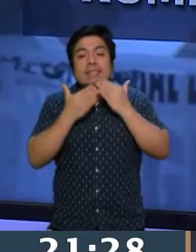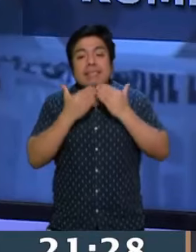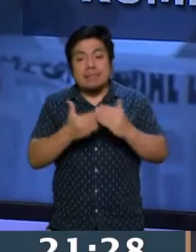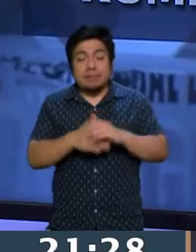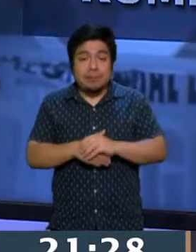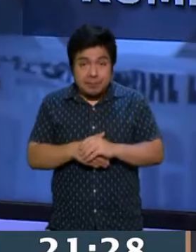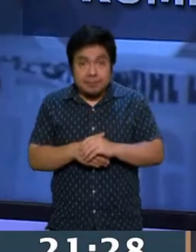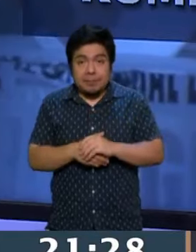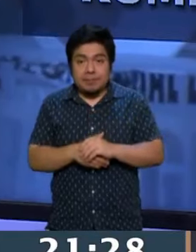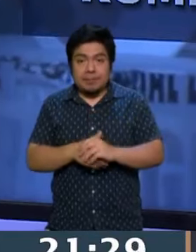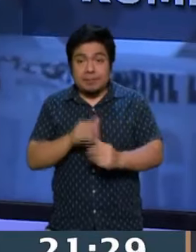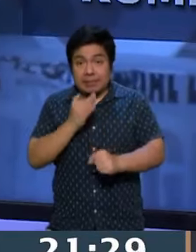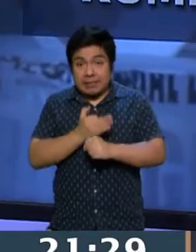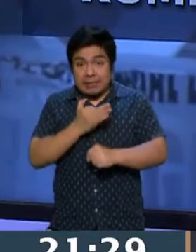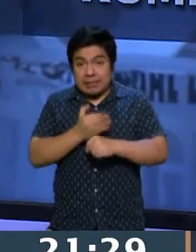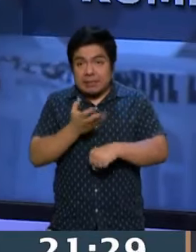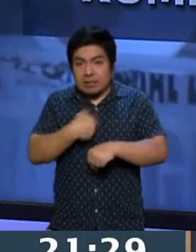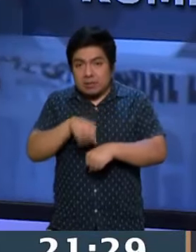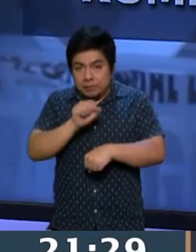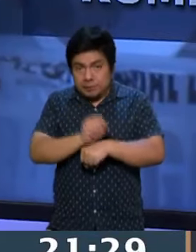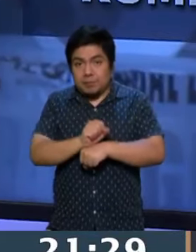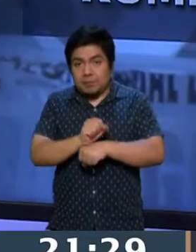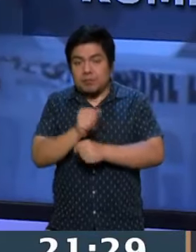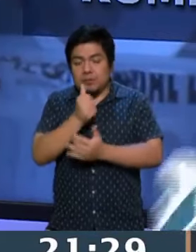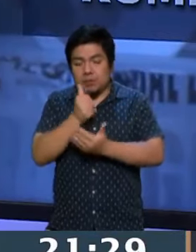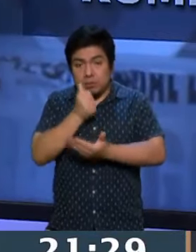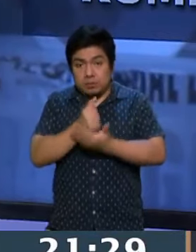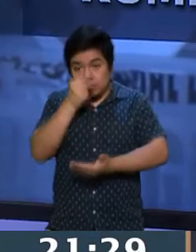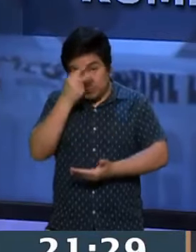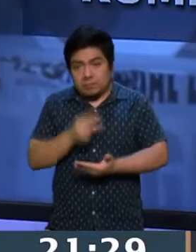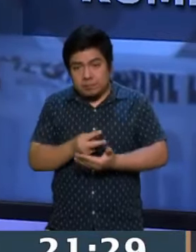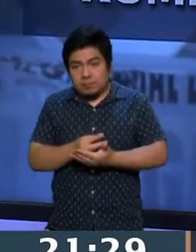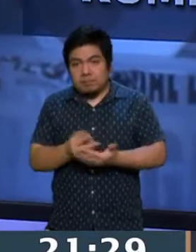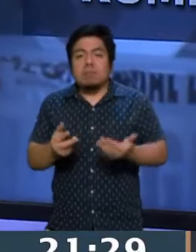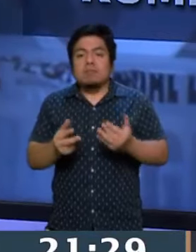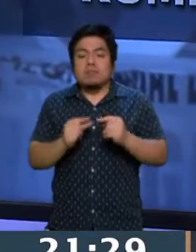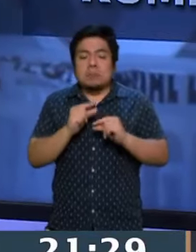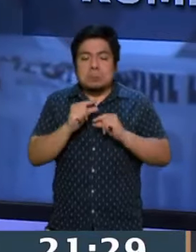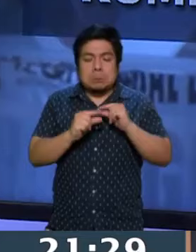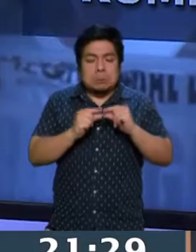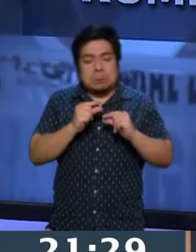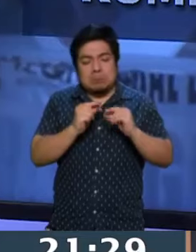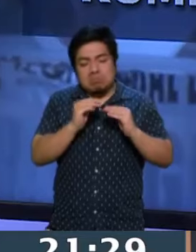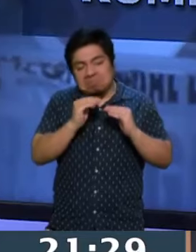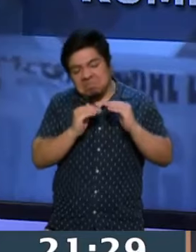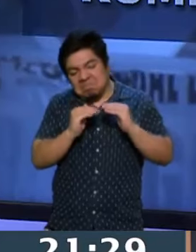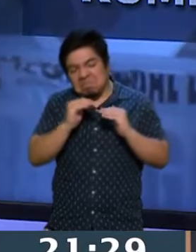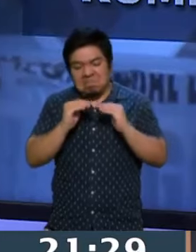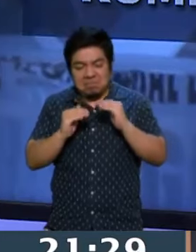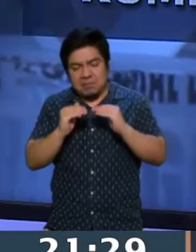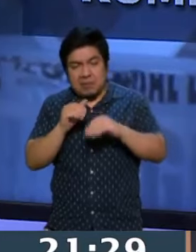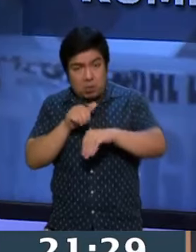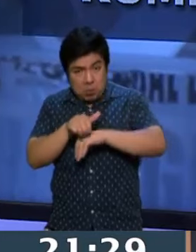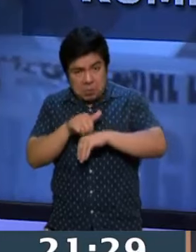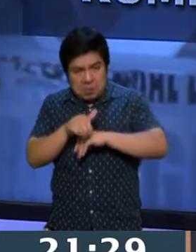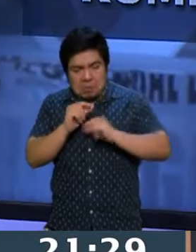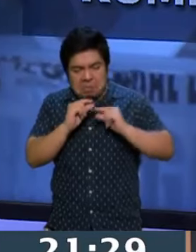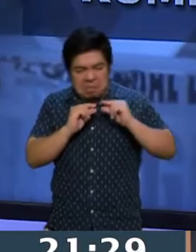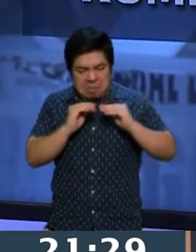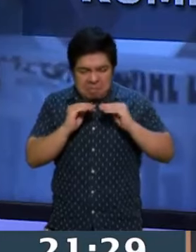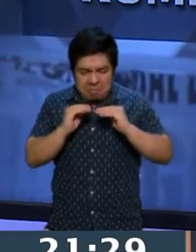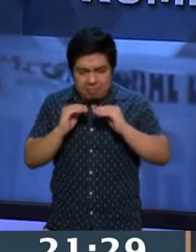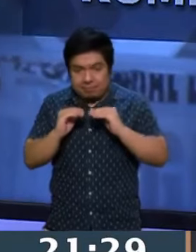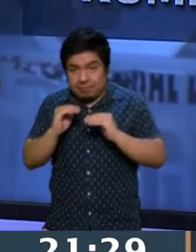Bueno, ¿cómo estamos esta semana con Ciudad de México? Poquito movimiento de números. Tenemos